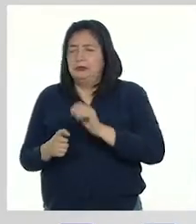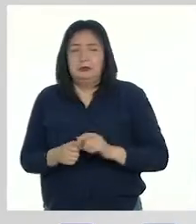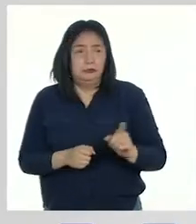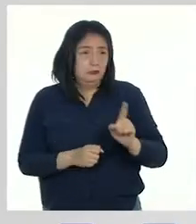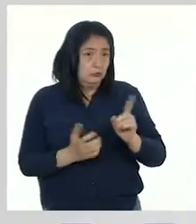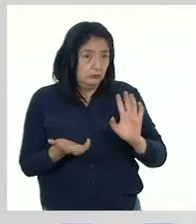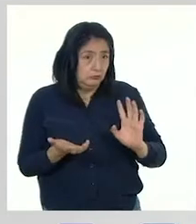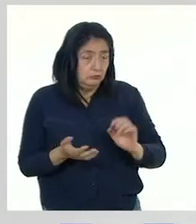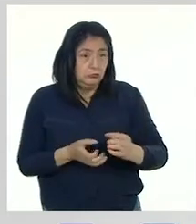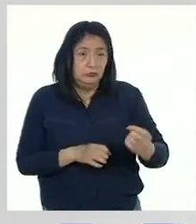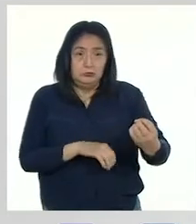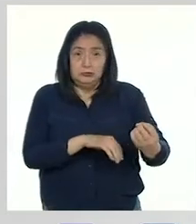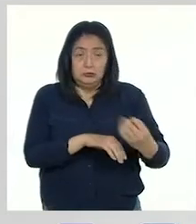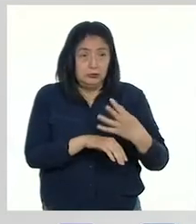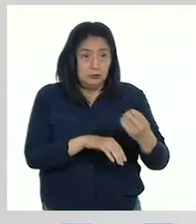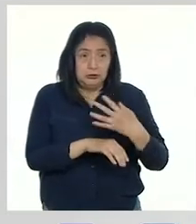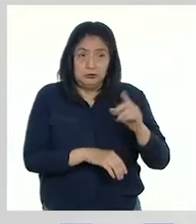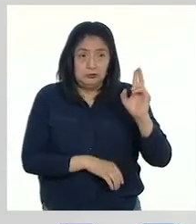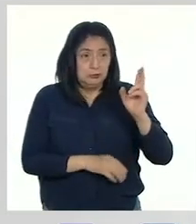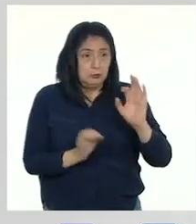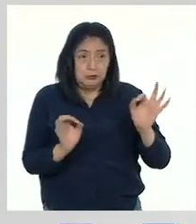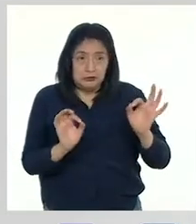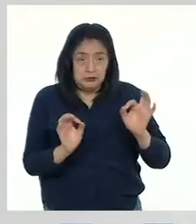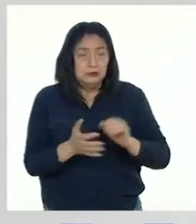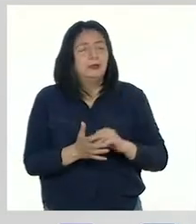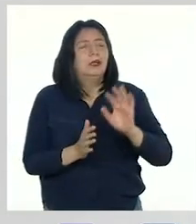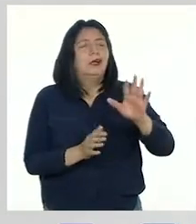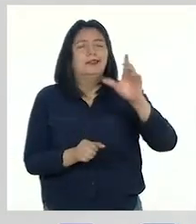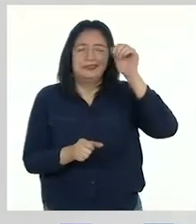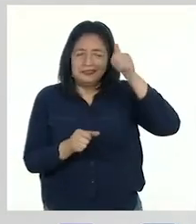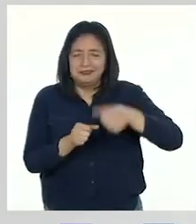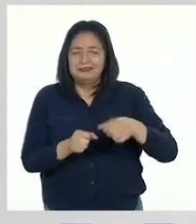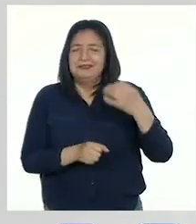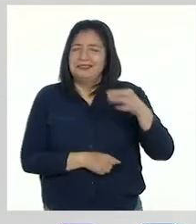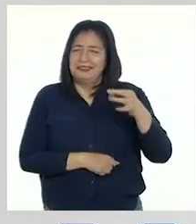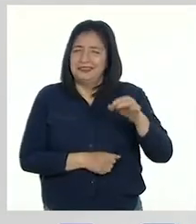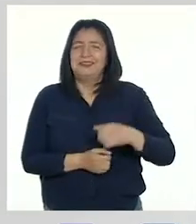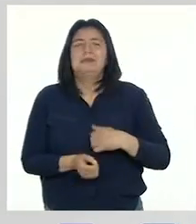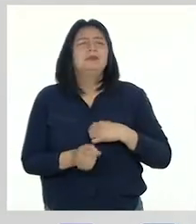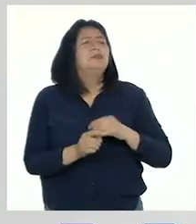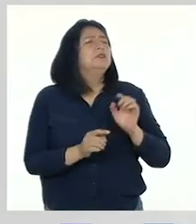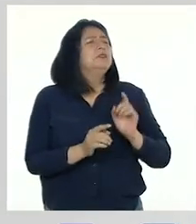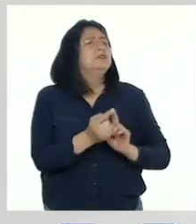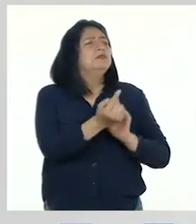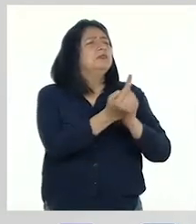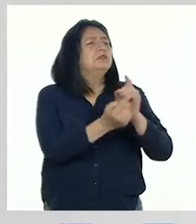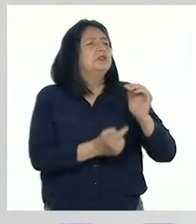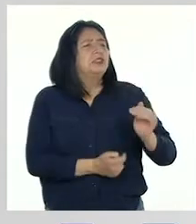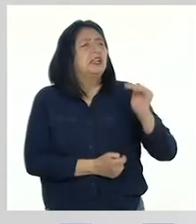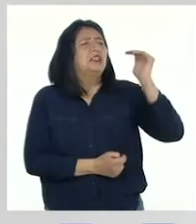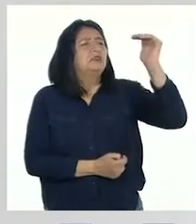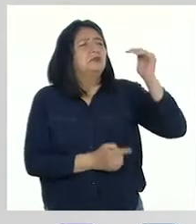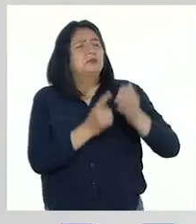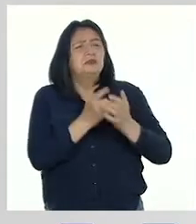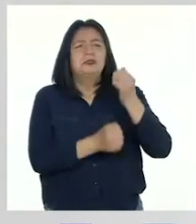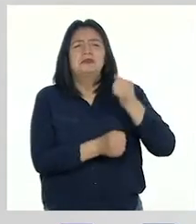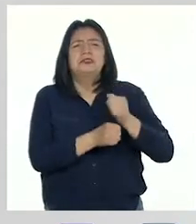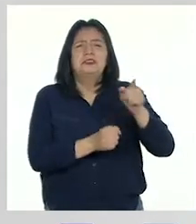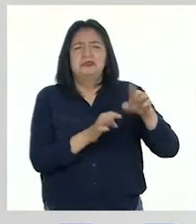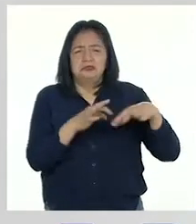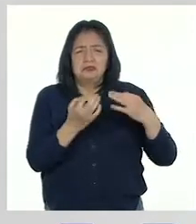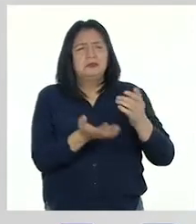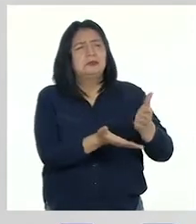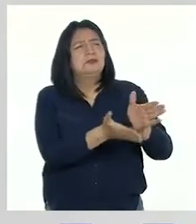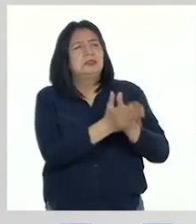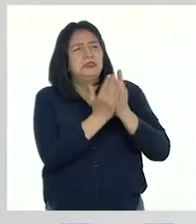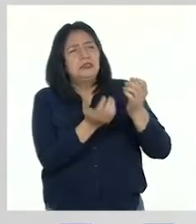no has podido recibir las recomendaciones de tu profesor, recuerda que siempre puedes acudir a un adulto de confianza de tu familia para